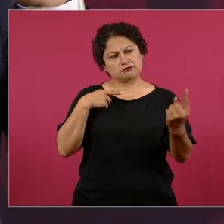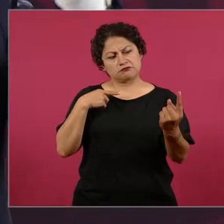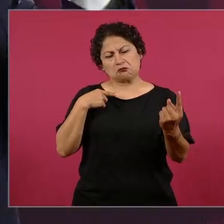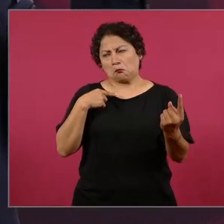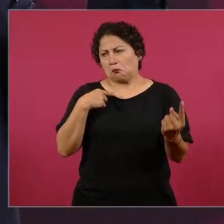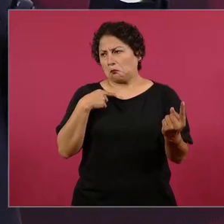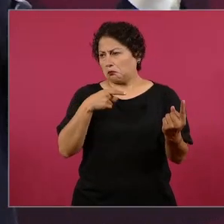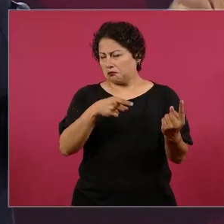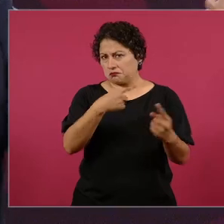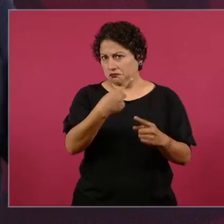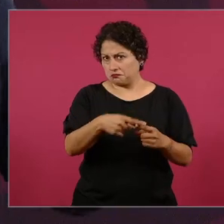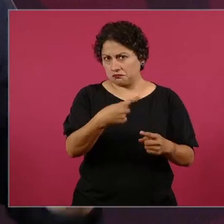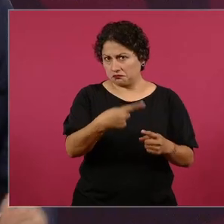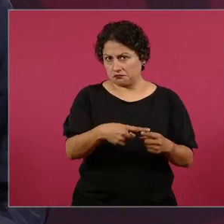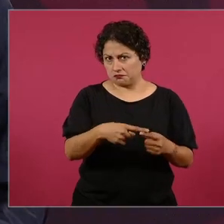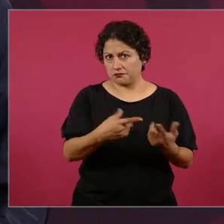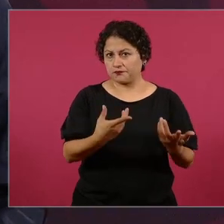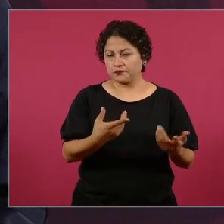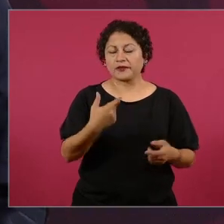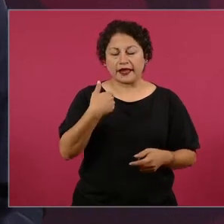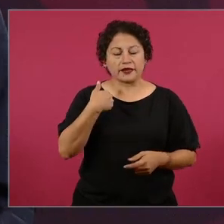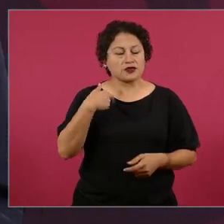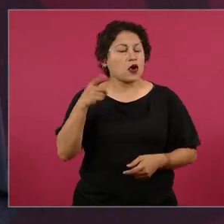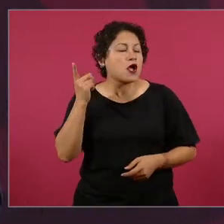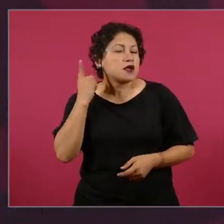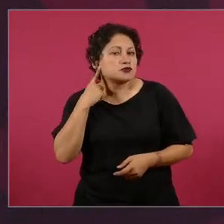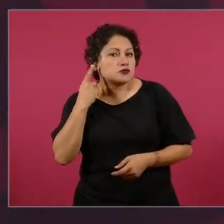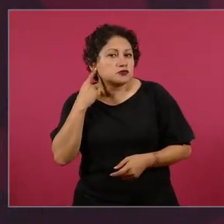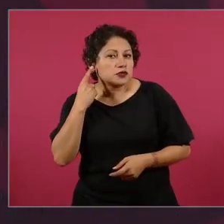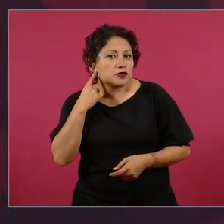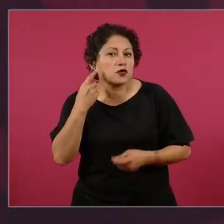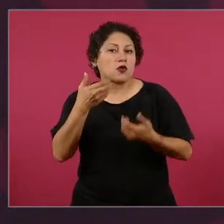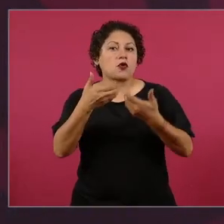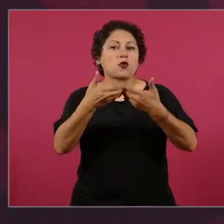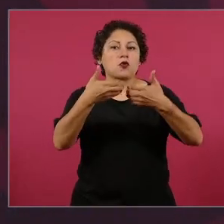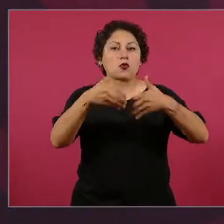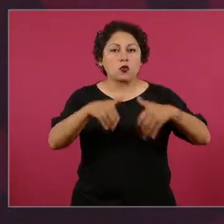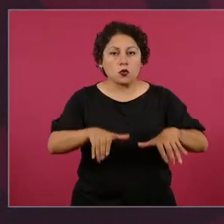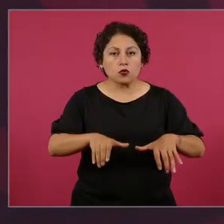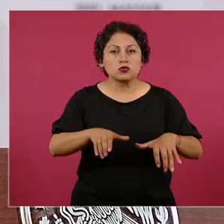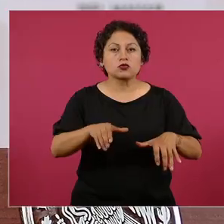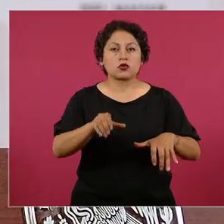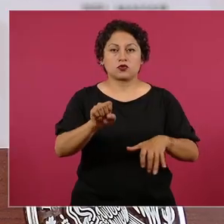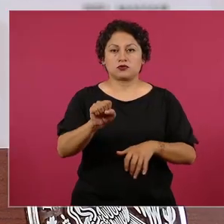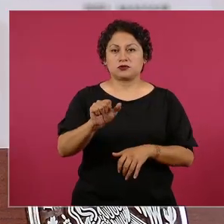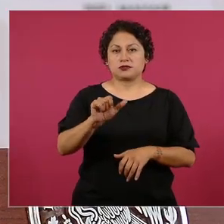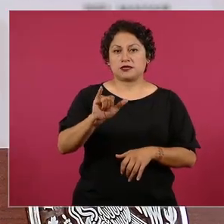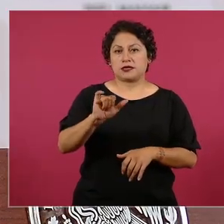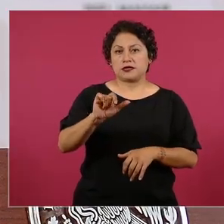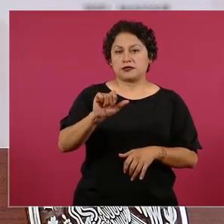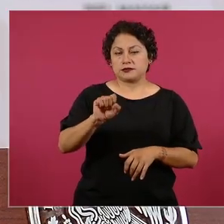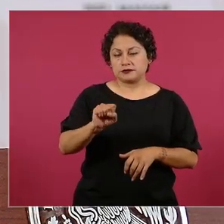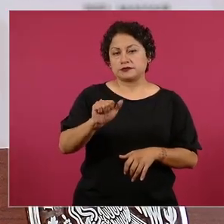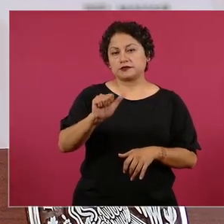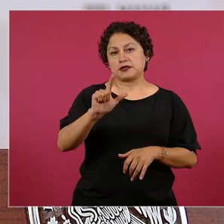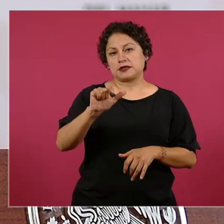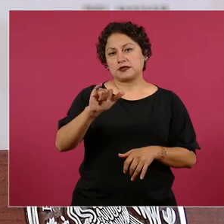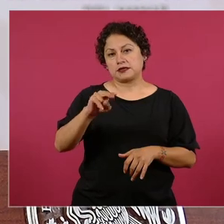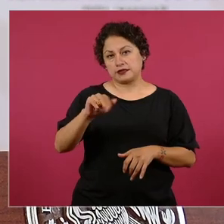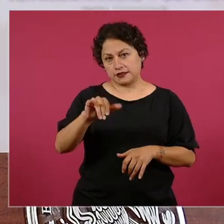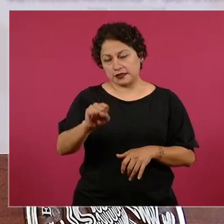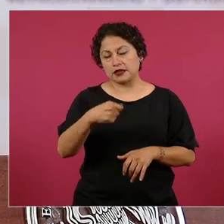Sí sé que es concuño de Salinas y fue secretario de